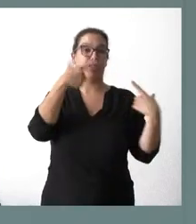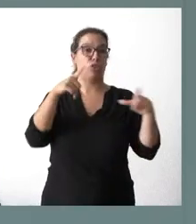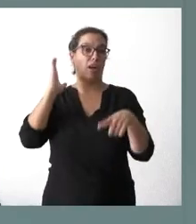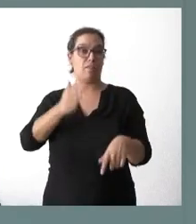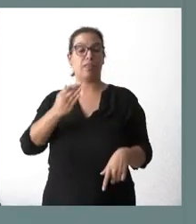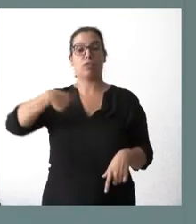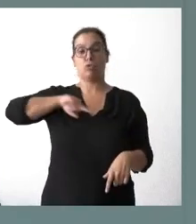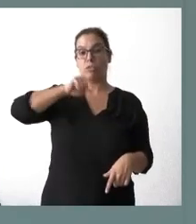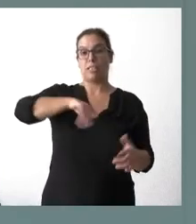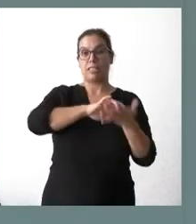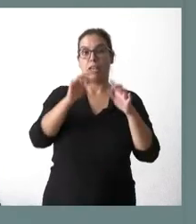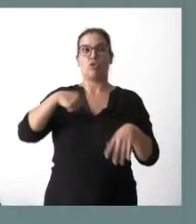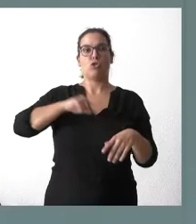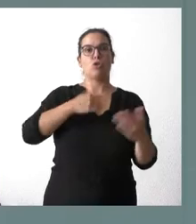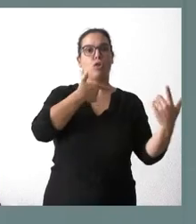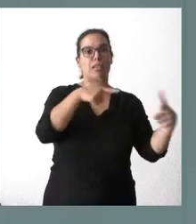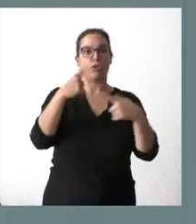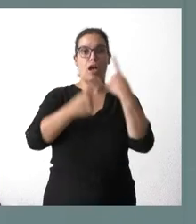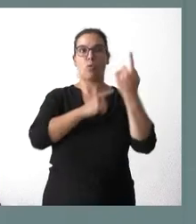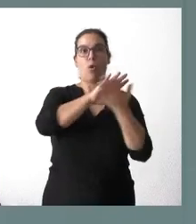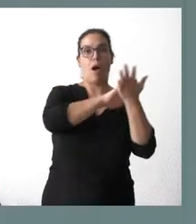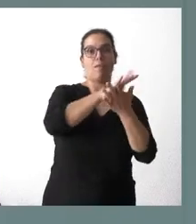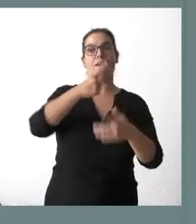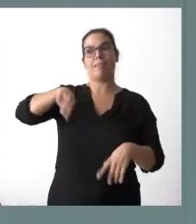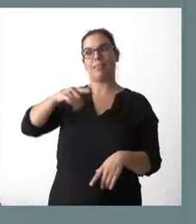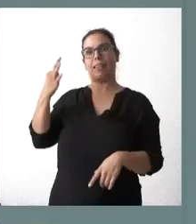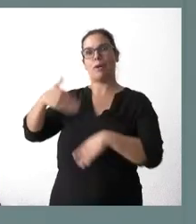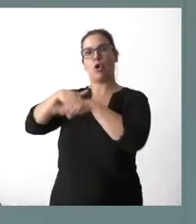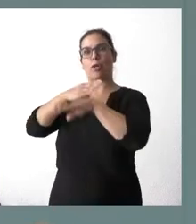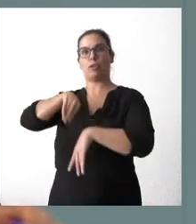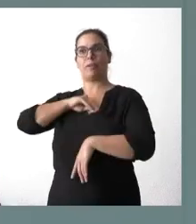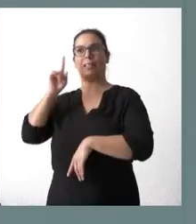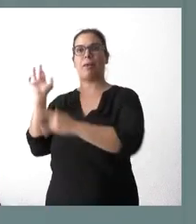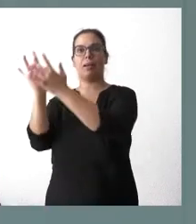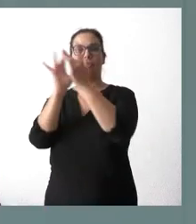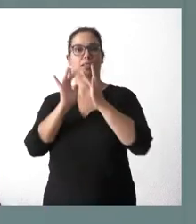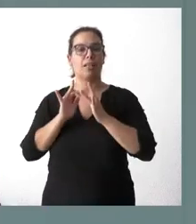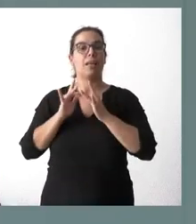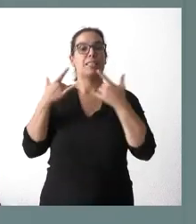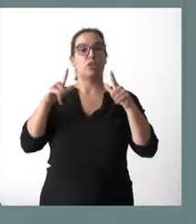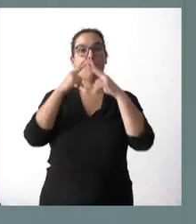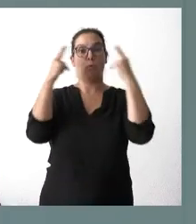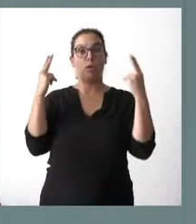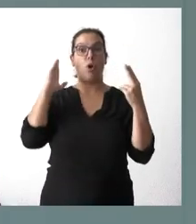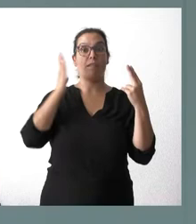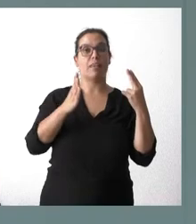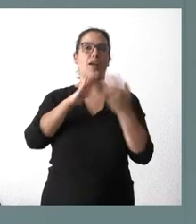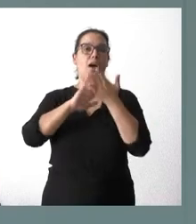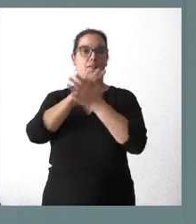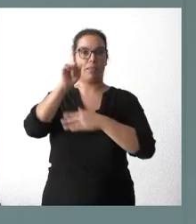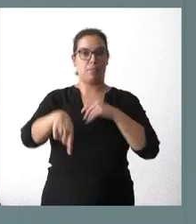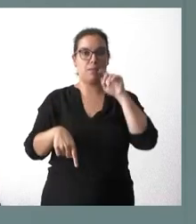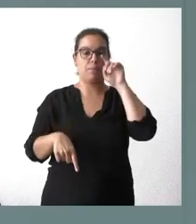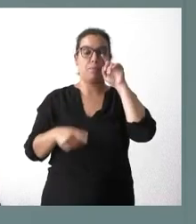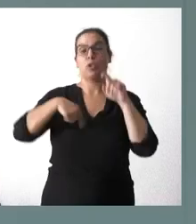que estamos hablando con sectores. Sería bueno que, a nivel nacional, también se tuviera en cuenta con los sectores públicos afectados. En las consideraciones planteamos que un factor